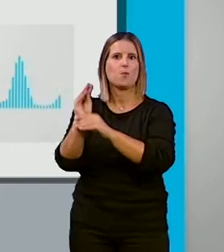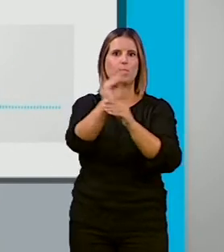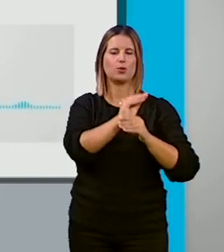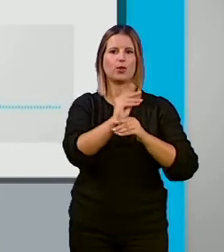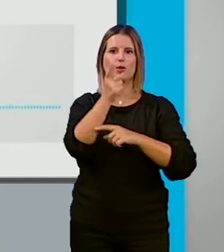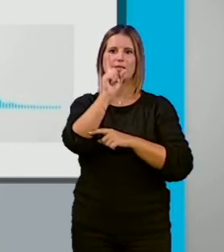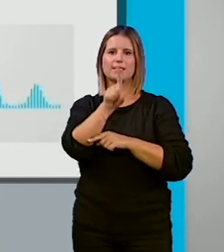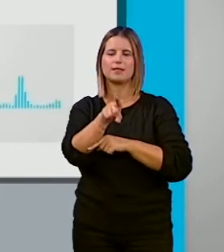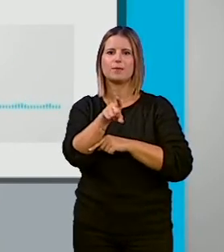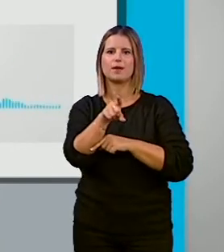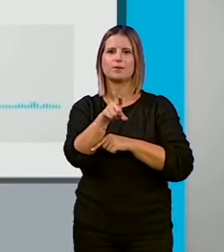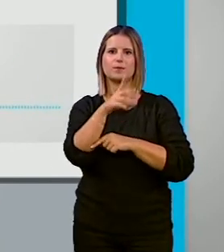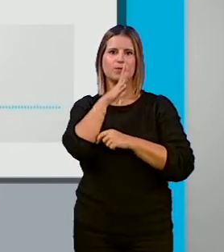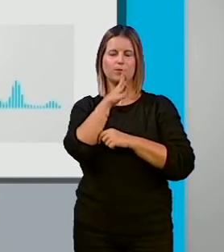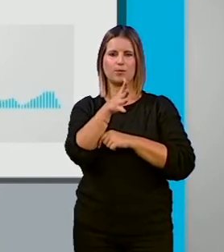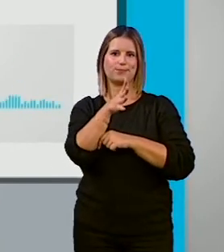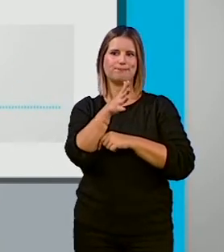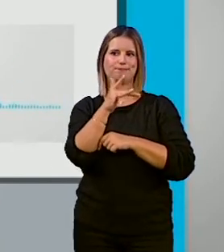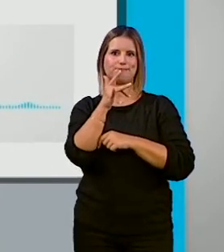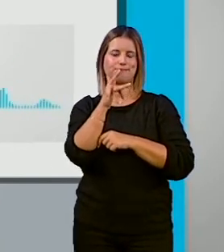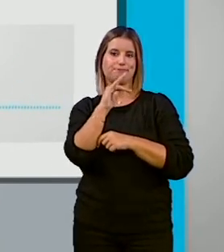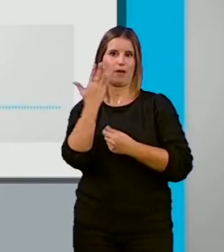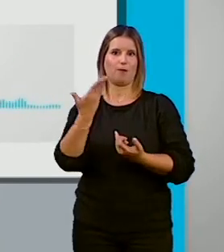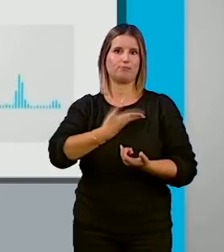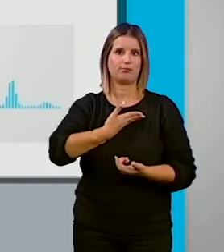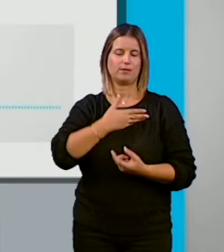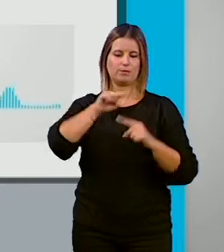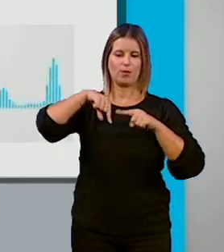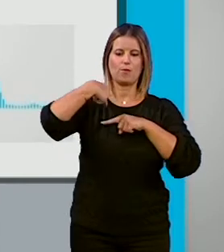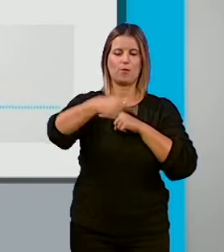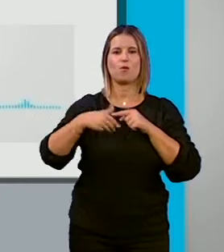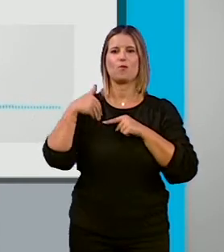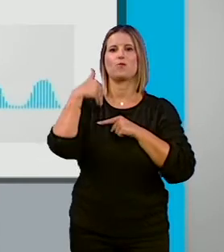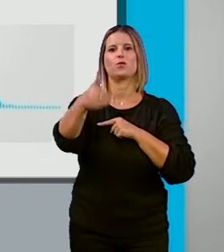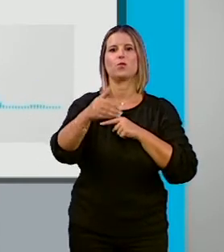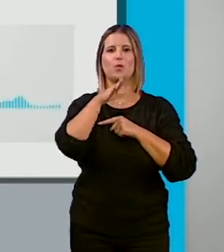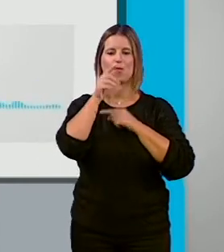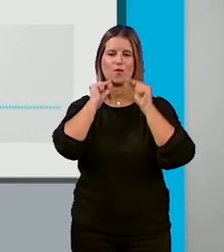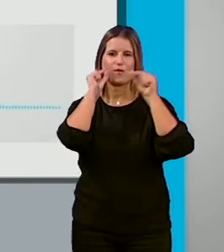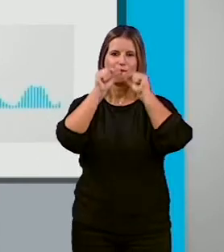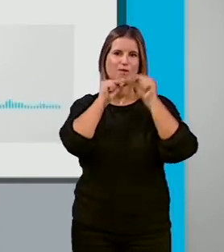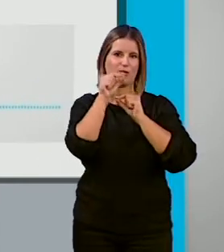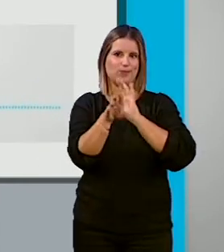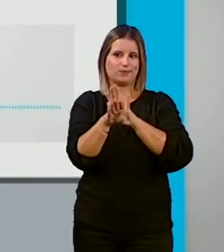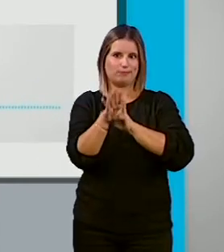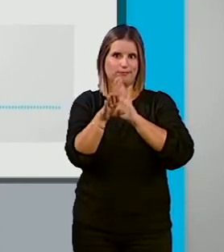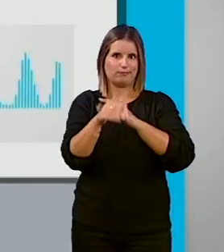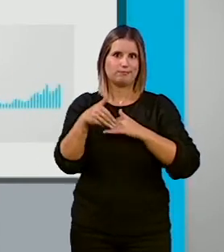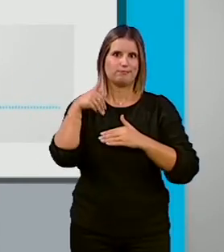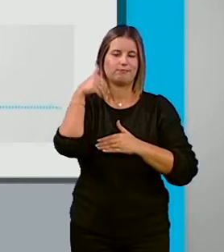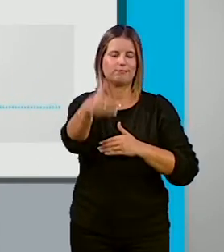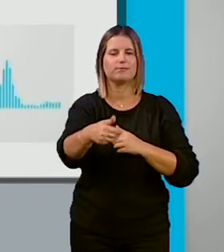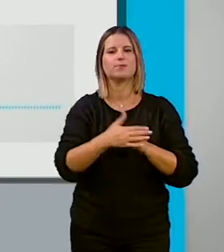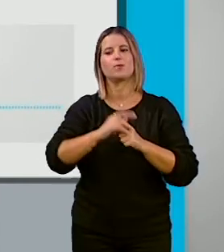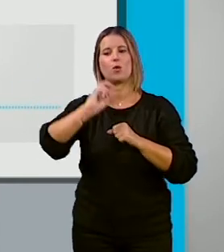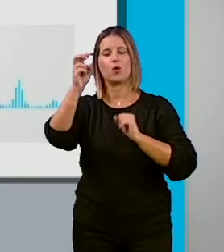las secuelas que puedan venir porque este virus parece que ha venido para quedarse. Y